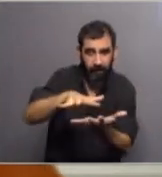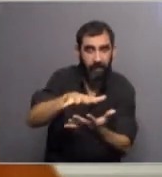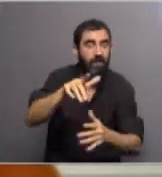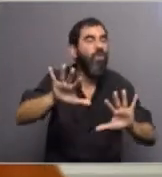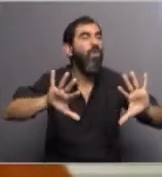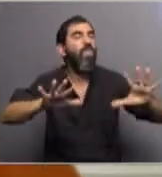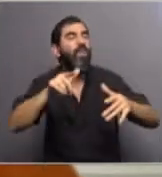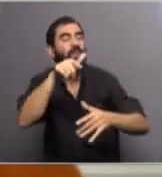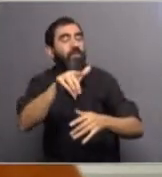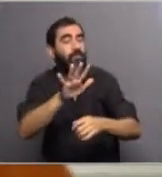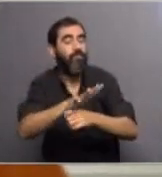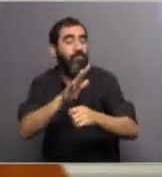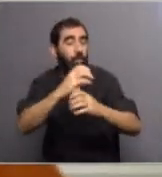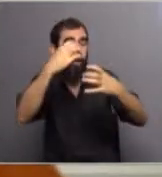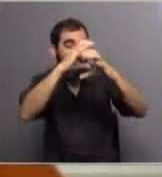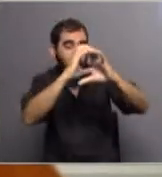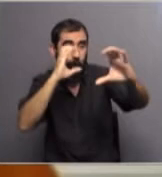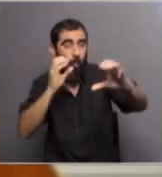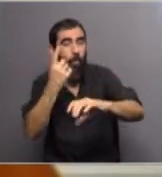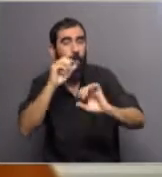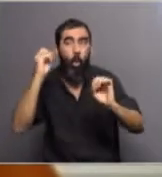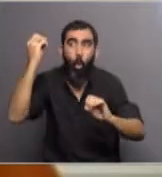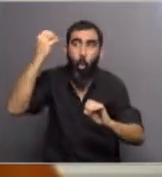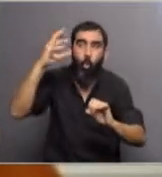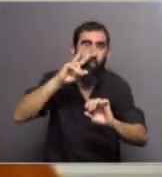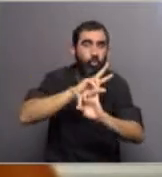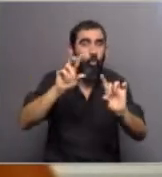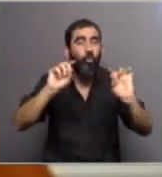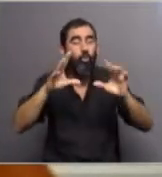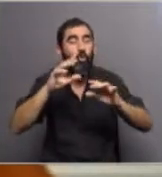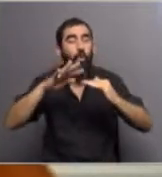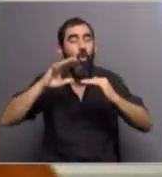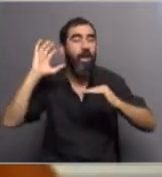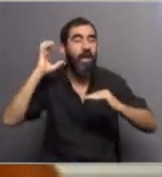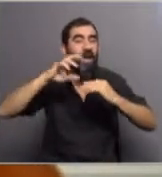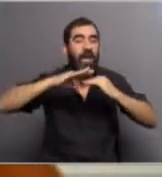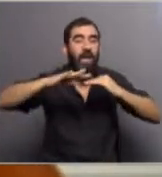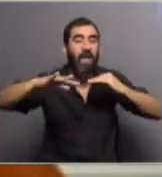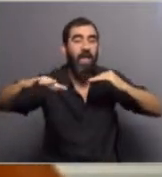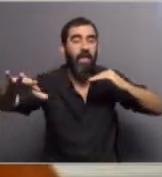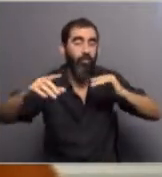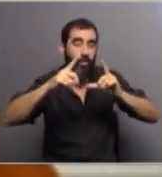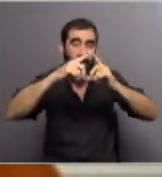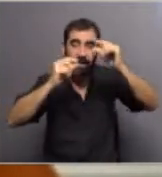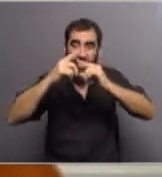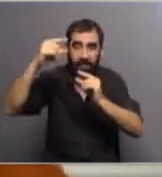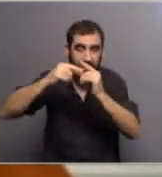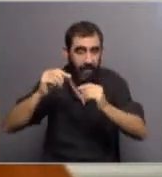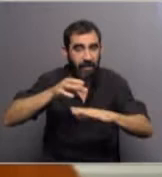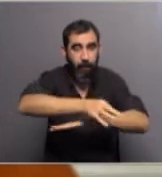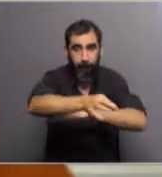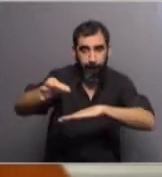es como un telescopio, pero en vez de captar luz visible, capta ondas de radio que emiten las estrellas, planetas, galaxias,